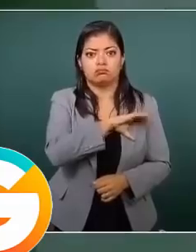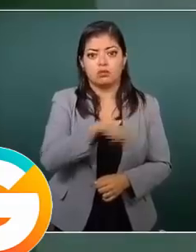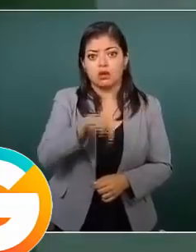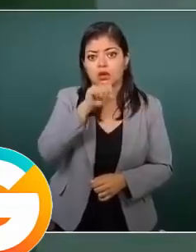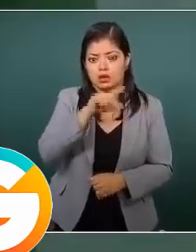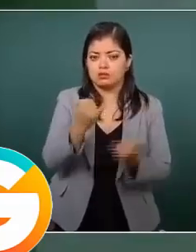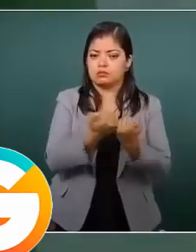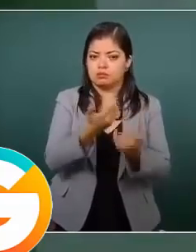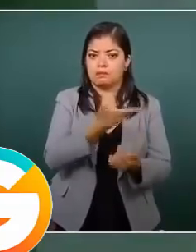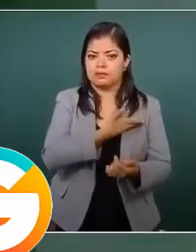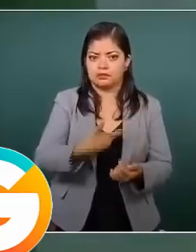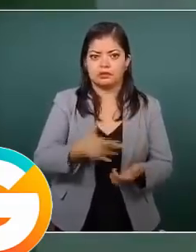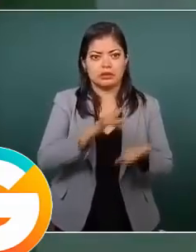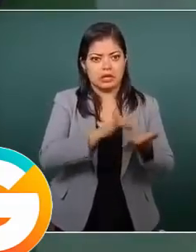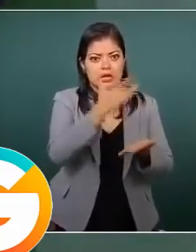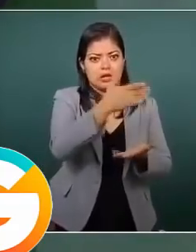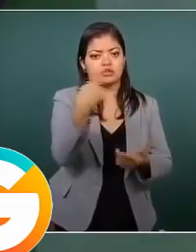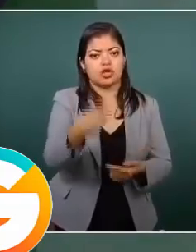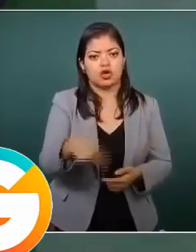presidente. Muchas gracias y bienvenido a Jalisco.